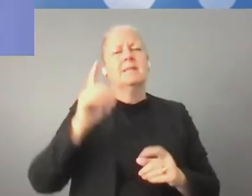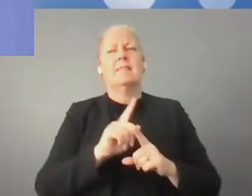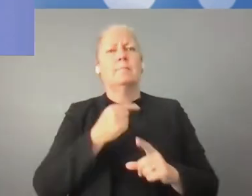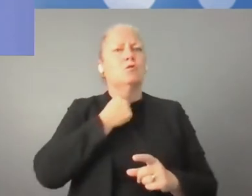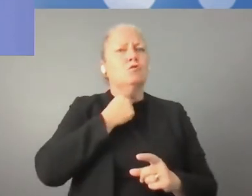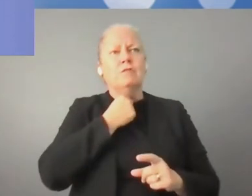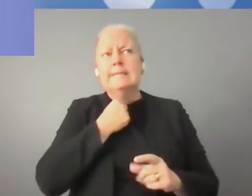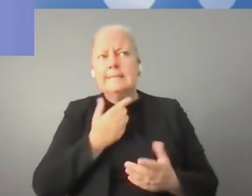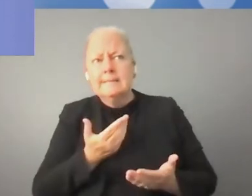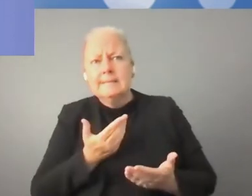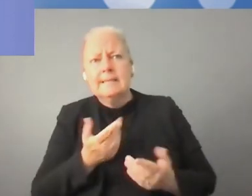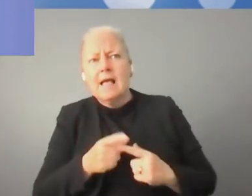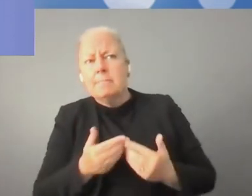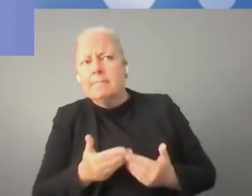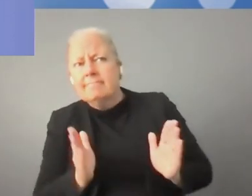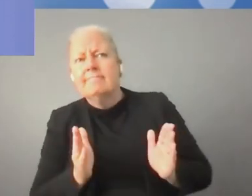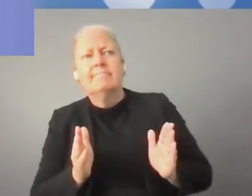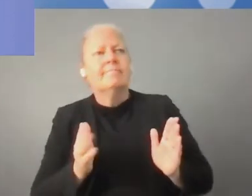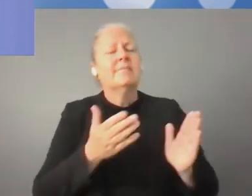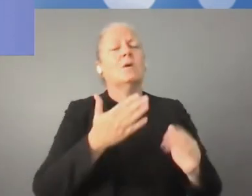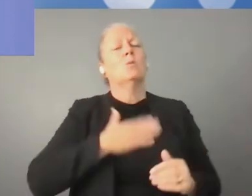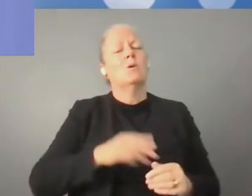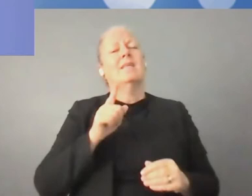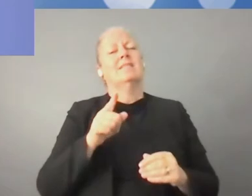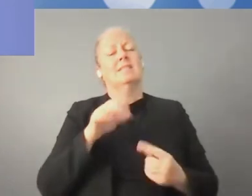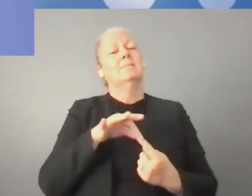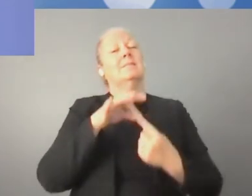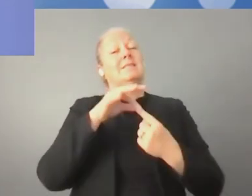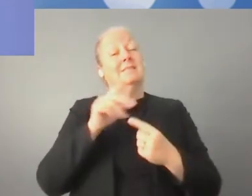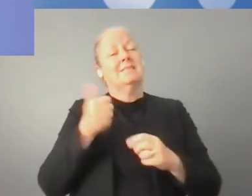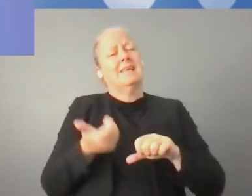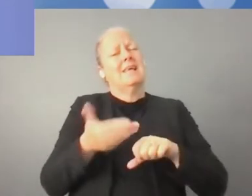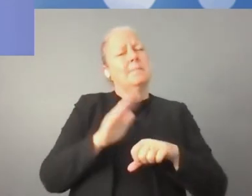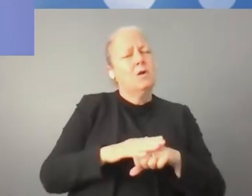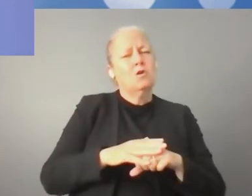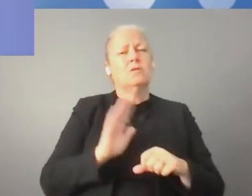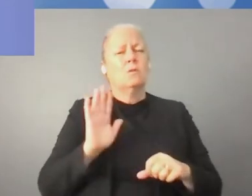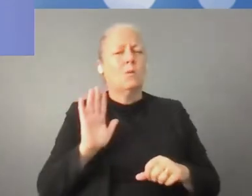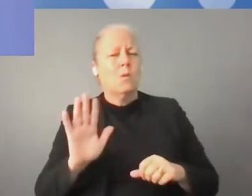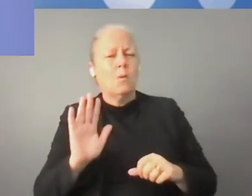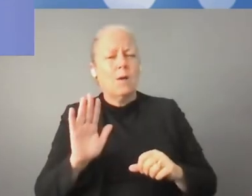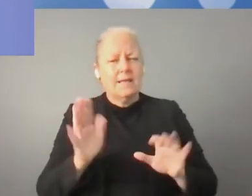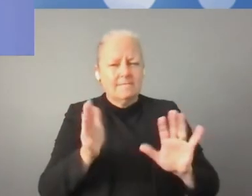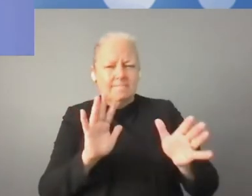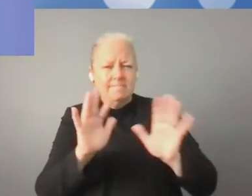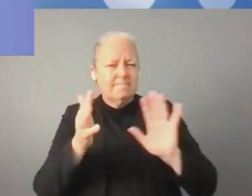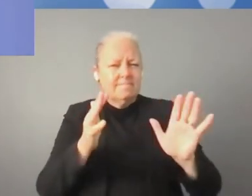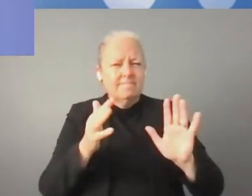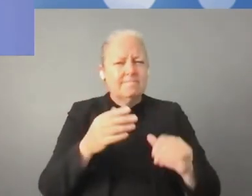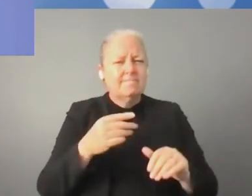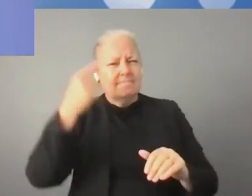unos expertos para llevar a cabo estos planes de